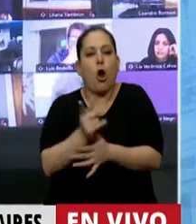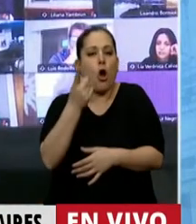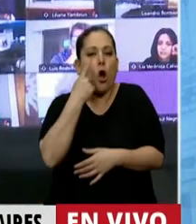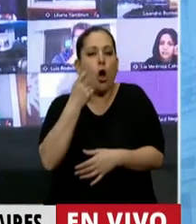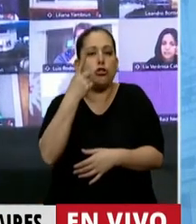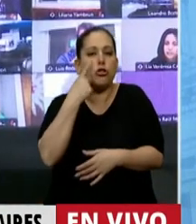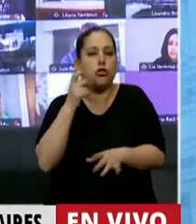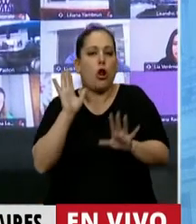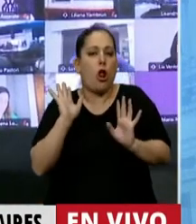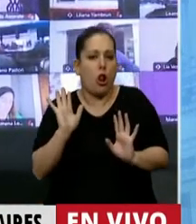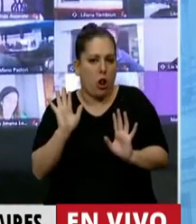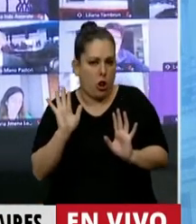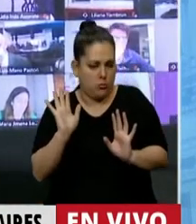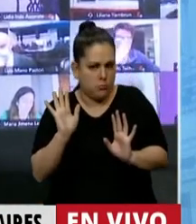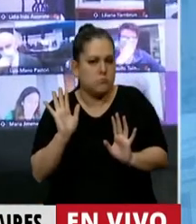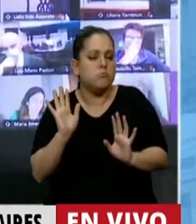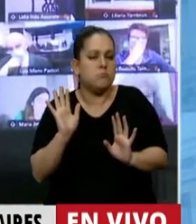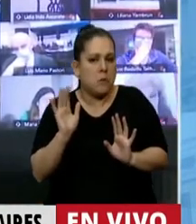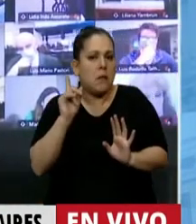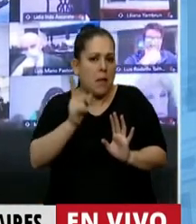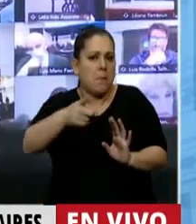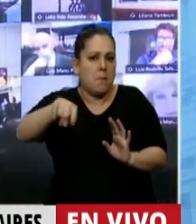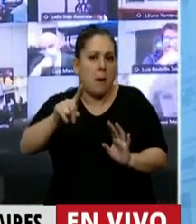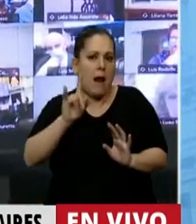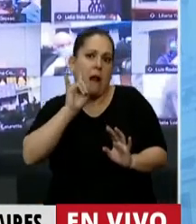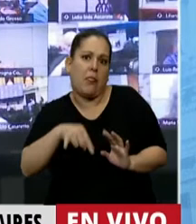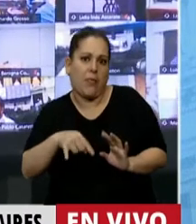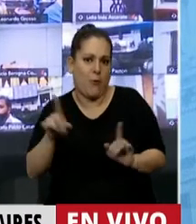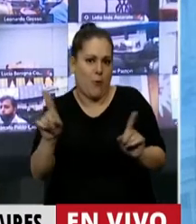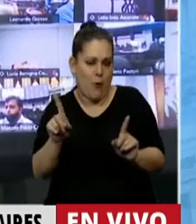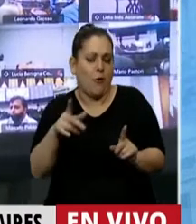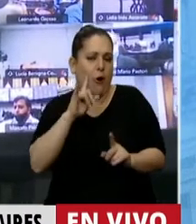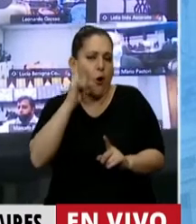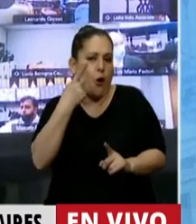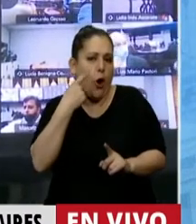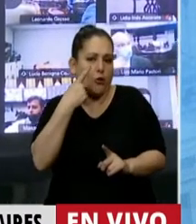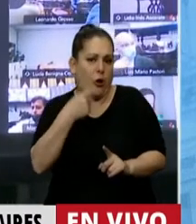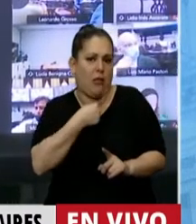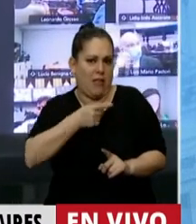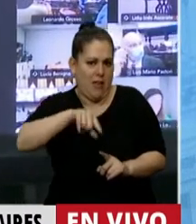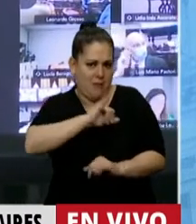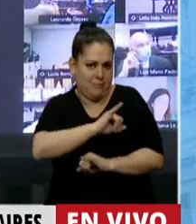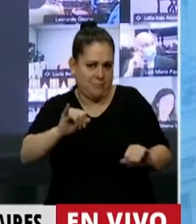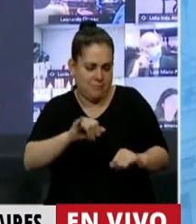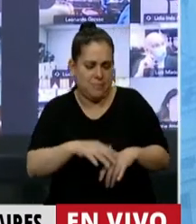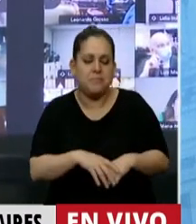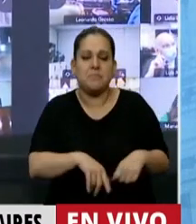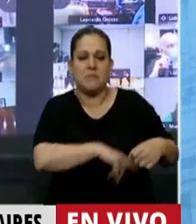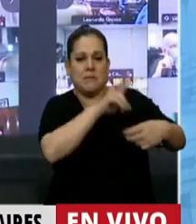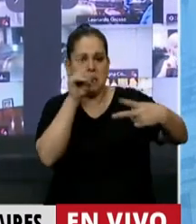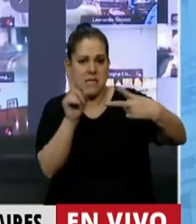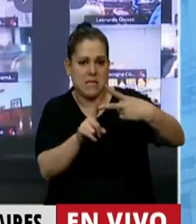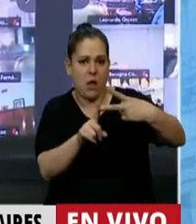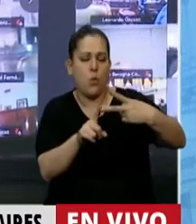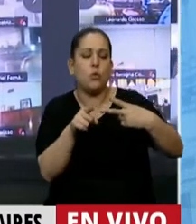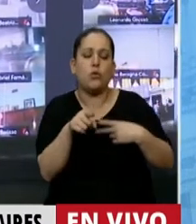en los objetivos incluso para no caer en el ridículo. Segundo tema, como las cuestiones